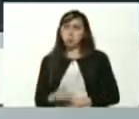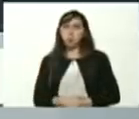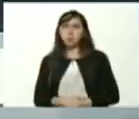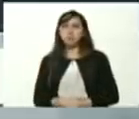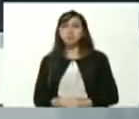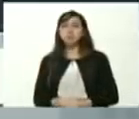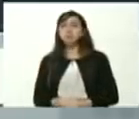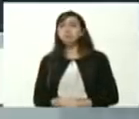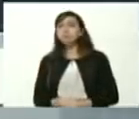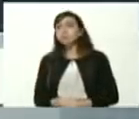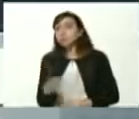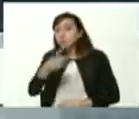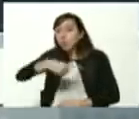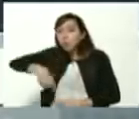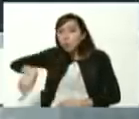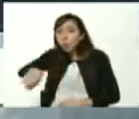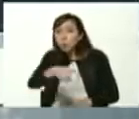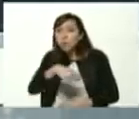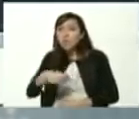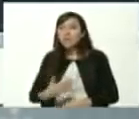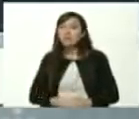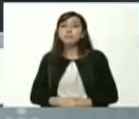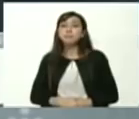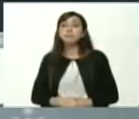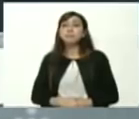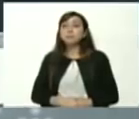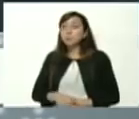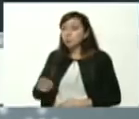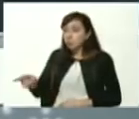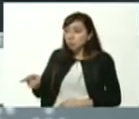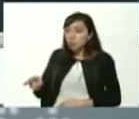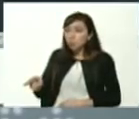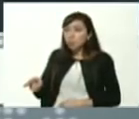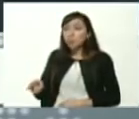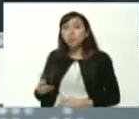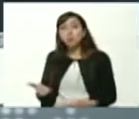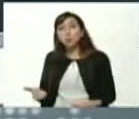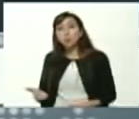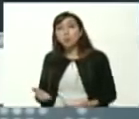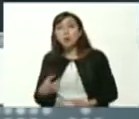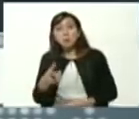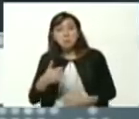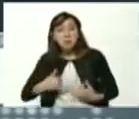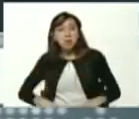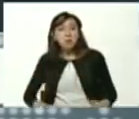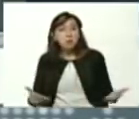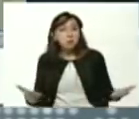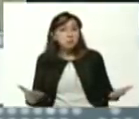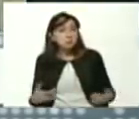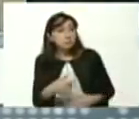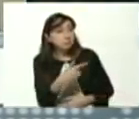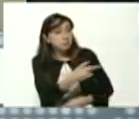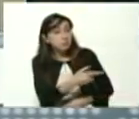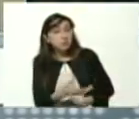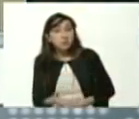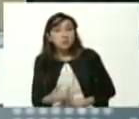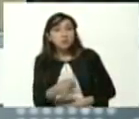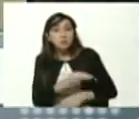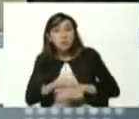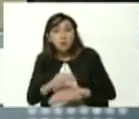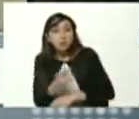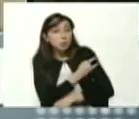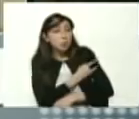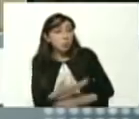ustedes tú Mervin Nicolás Ernesto César Trump que